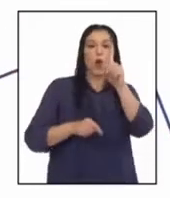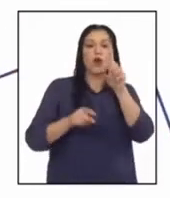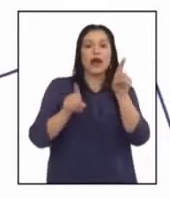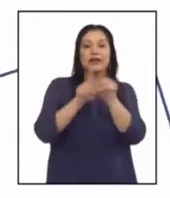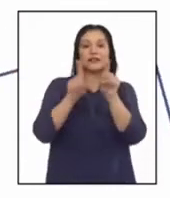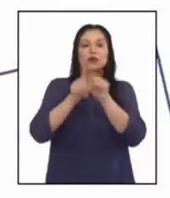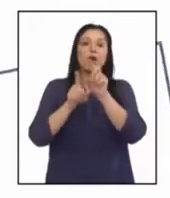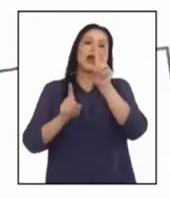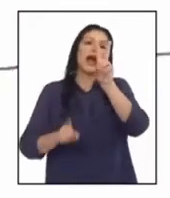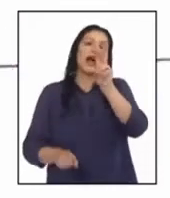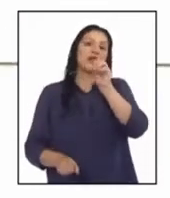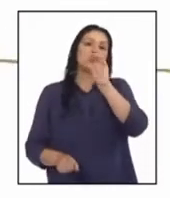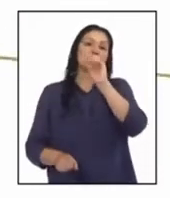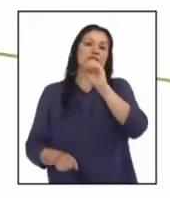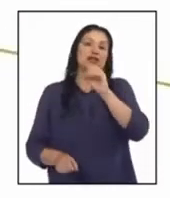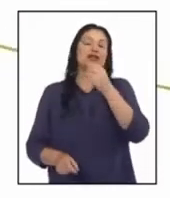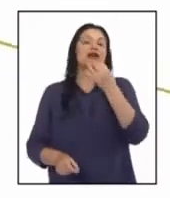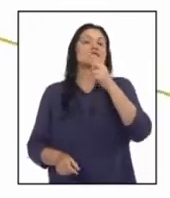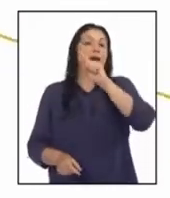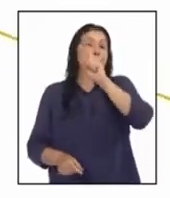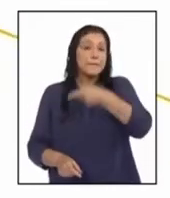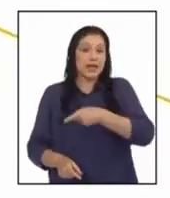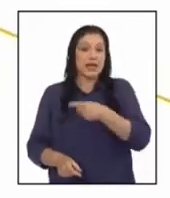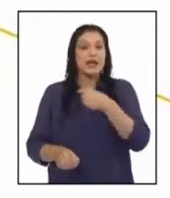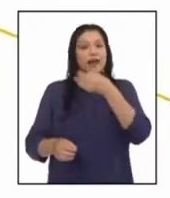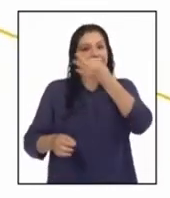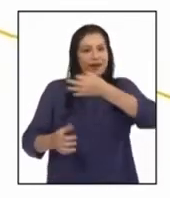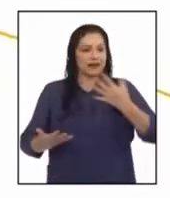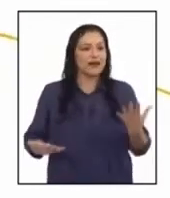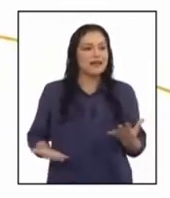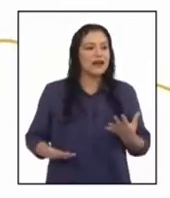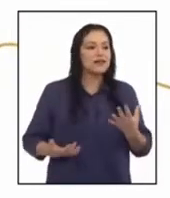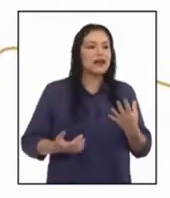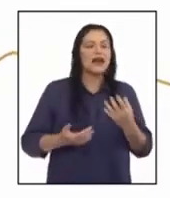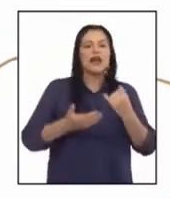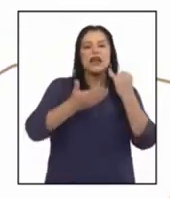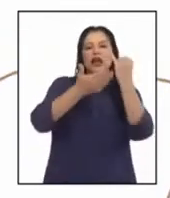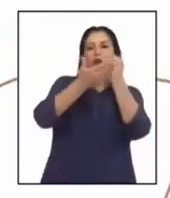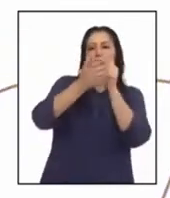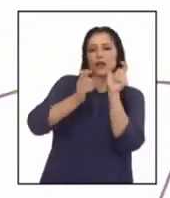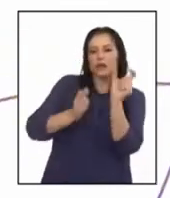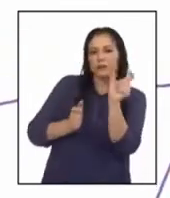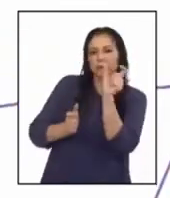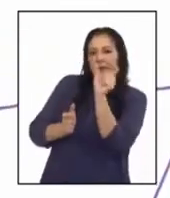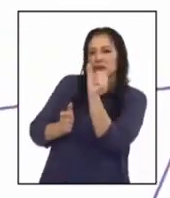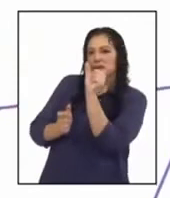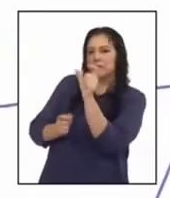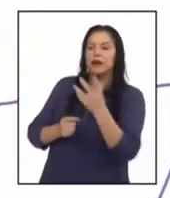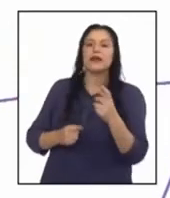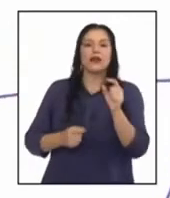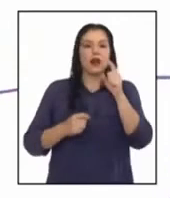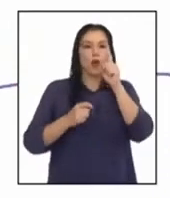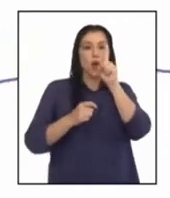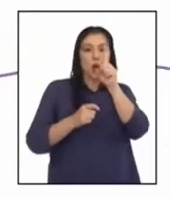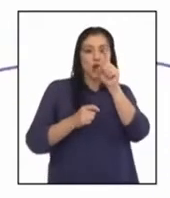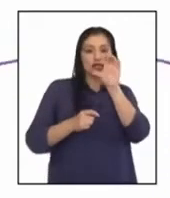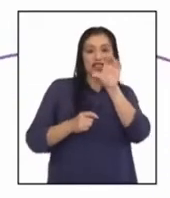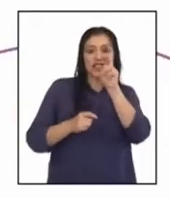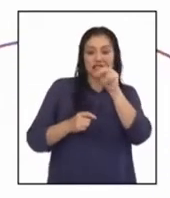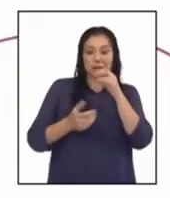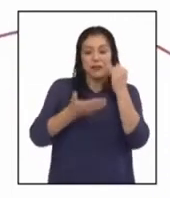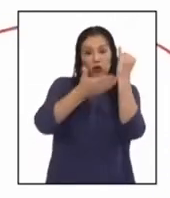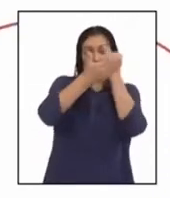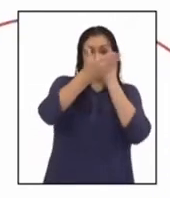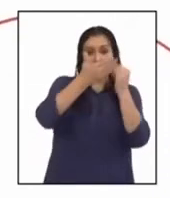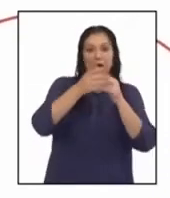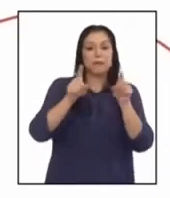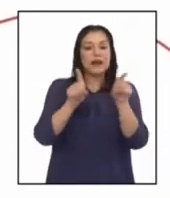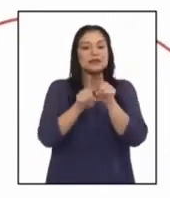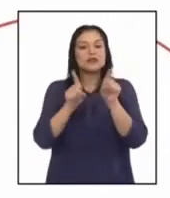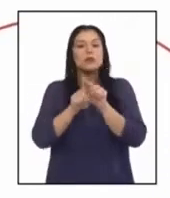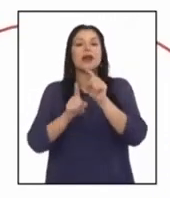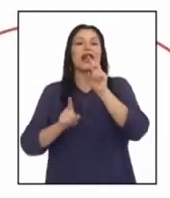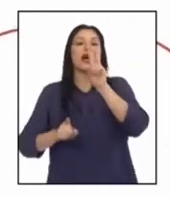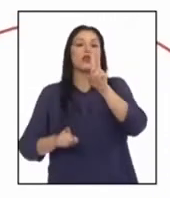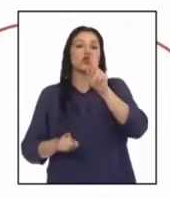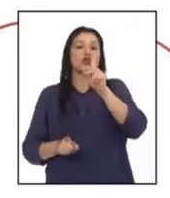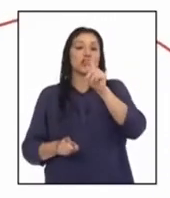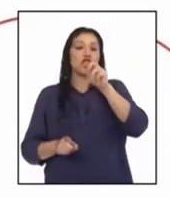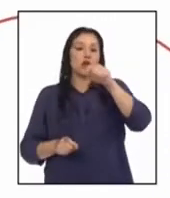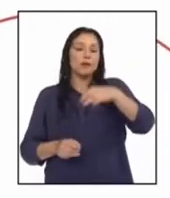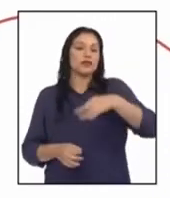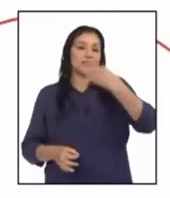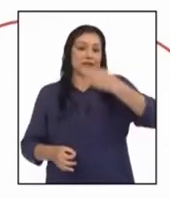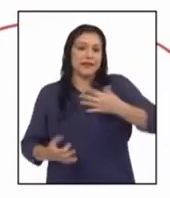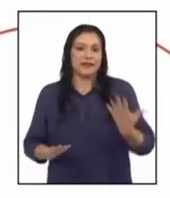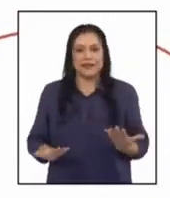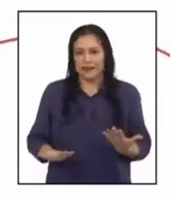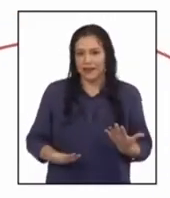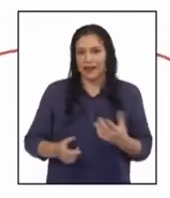.000 unidades en la realidad. Y en cuanto a la escala gráfica, indica que cada segmento de un centímetro en el mapa equivale a 2 kilómetros en la